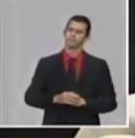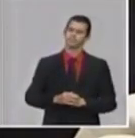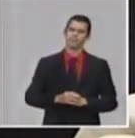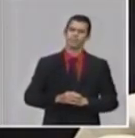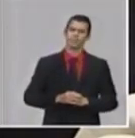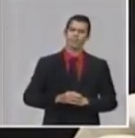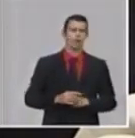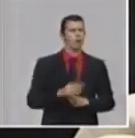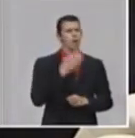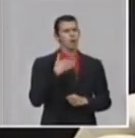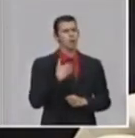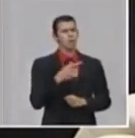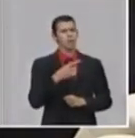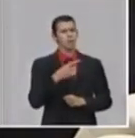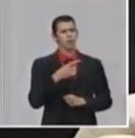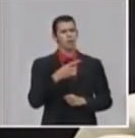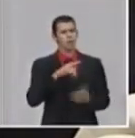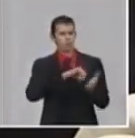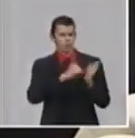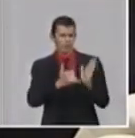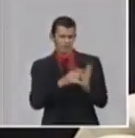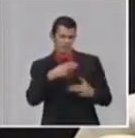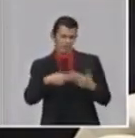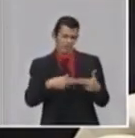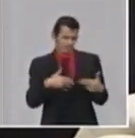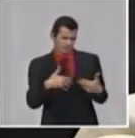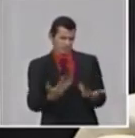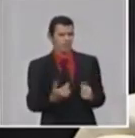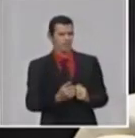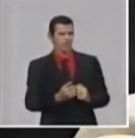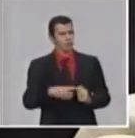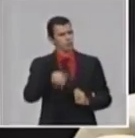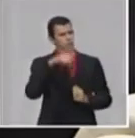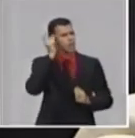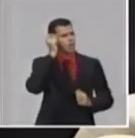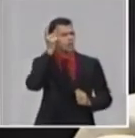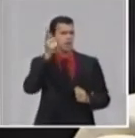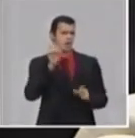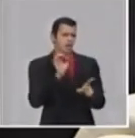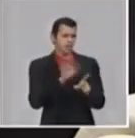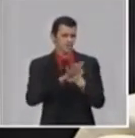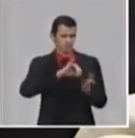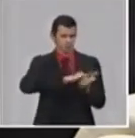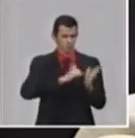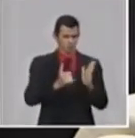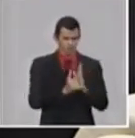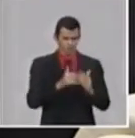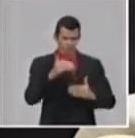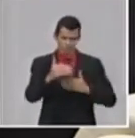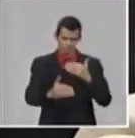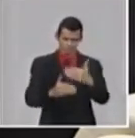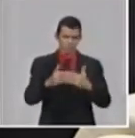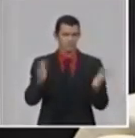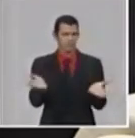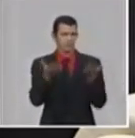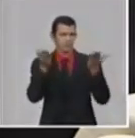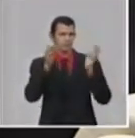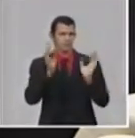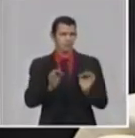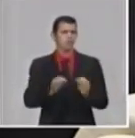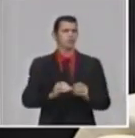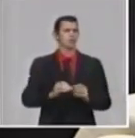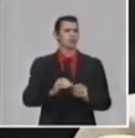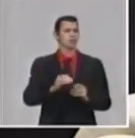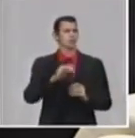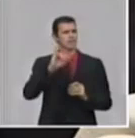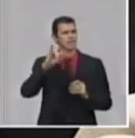¿Cuáles fueron las bases sobre las que comenzaron a trabajar el proyecto del 6GB 258?